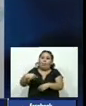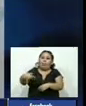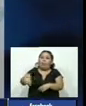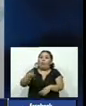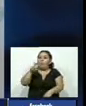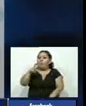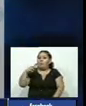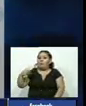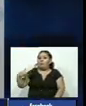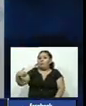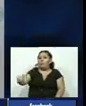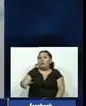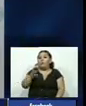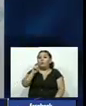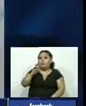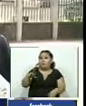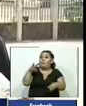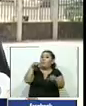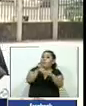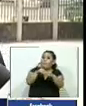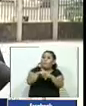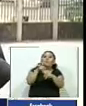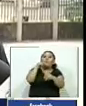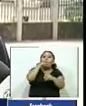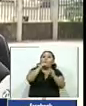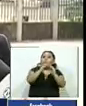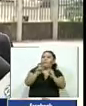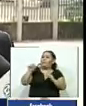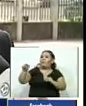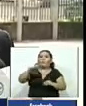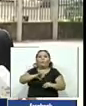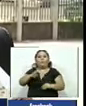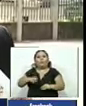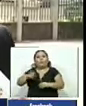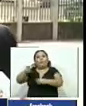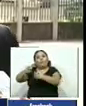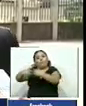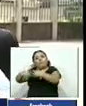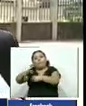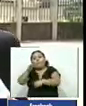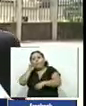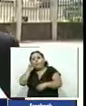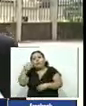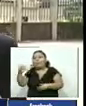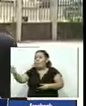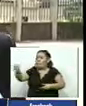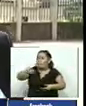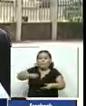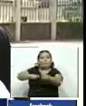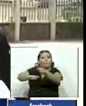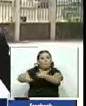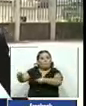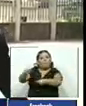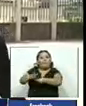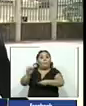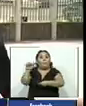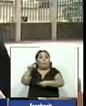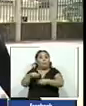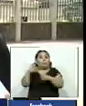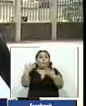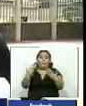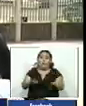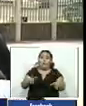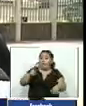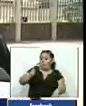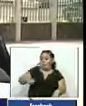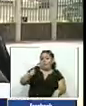10 años en los que la institución financiera y el empresario cafetalero han presentado una serie de recursos para llegar a este punto en el que el juzgado